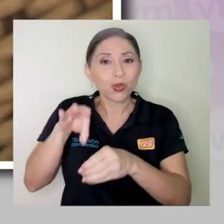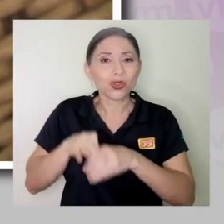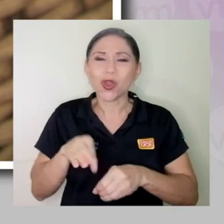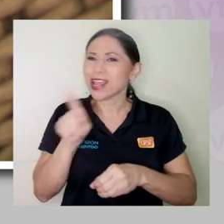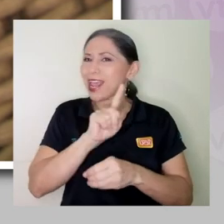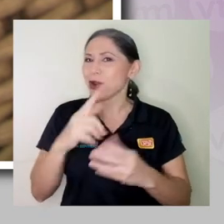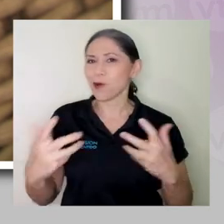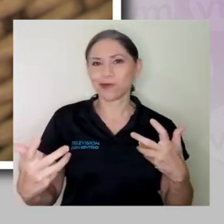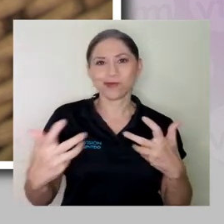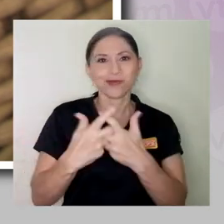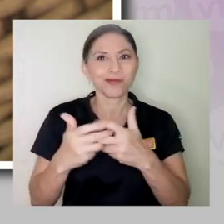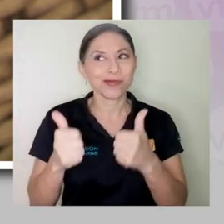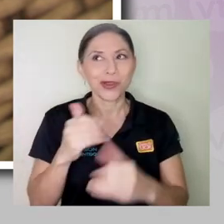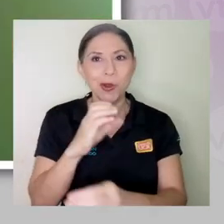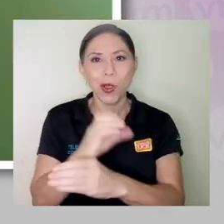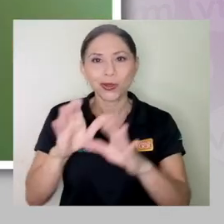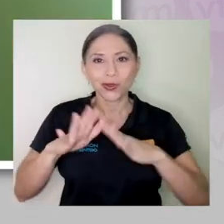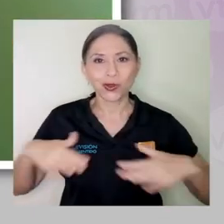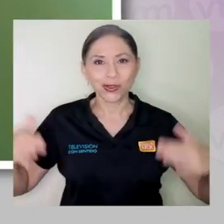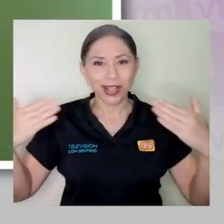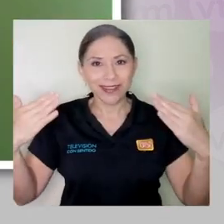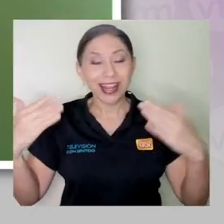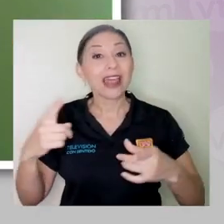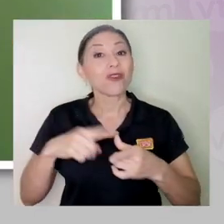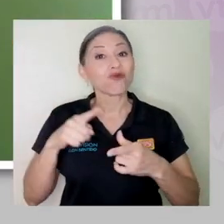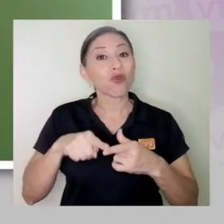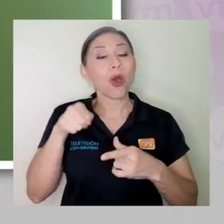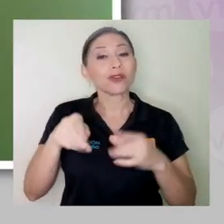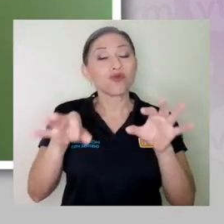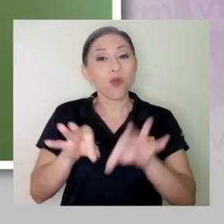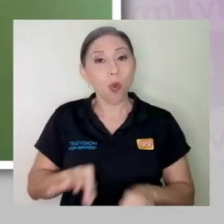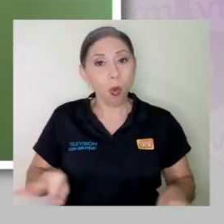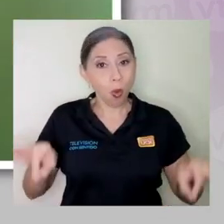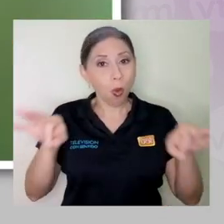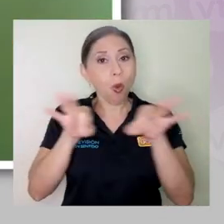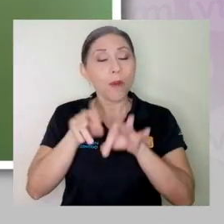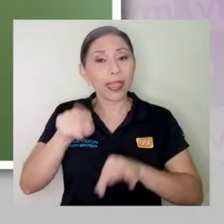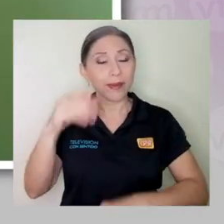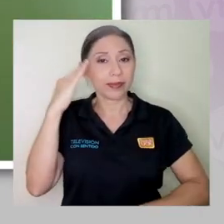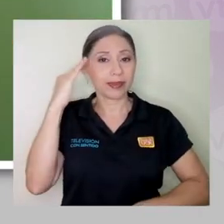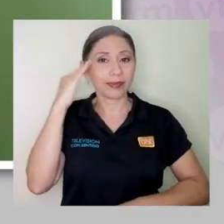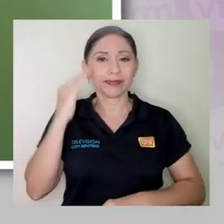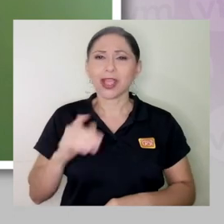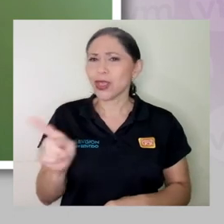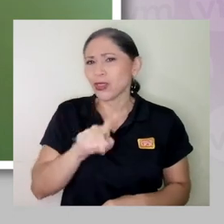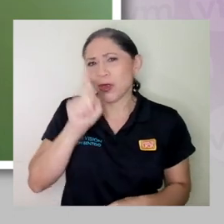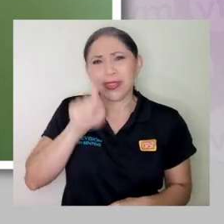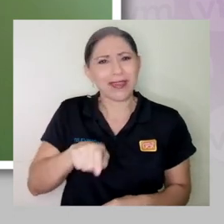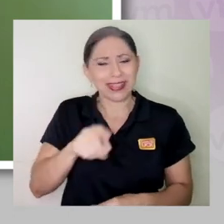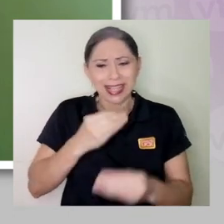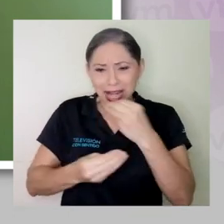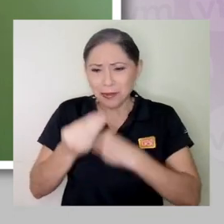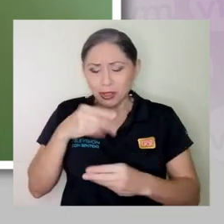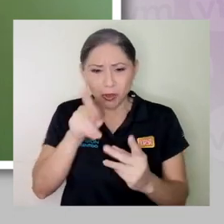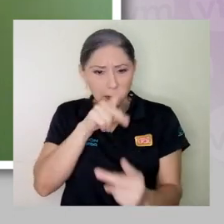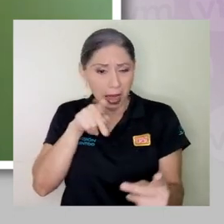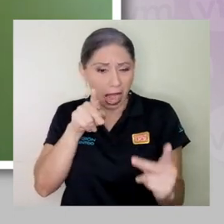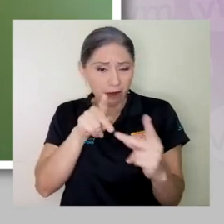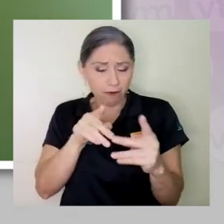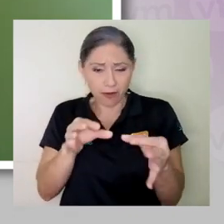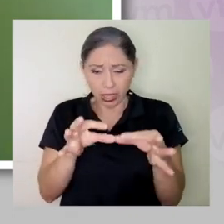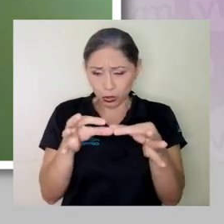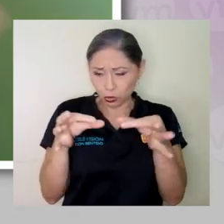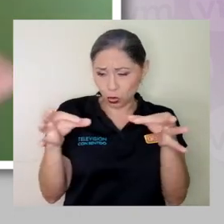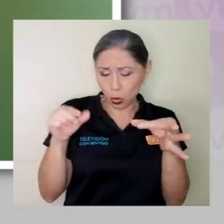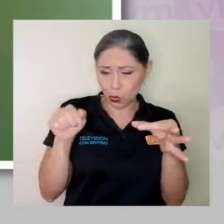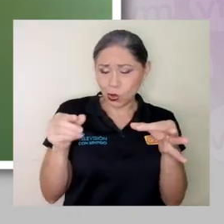sostenibilidad. Entonces, esa parte es sumamente importante considerarla. No tienen que ser alimentos perfectos, no tienen